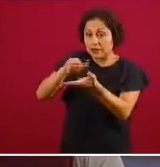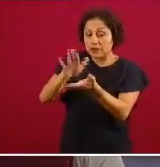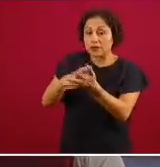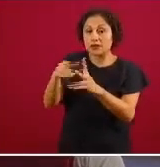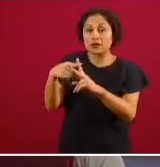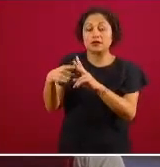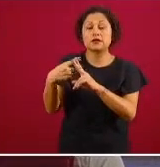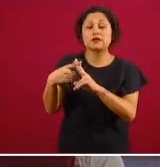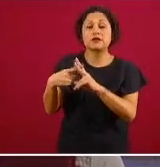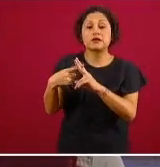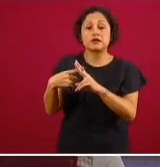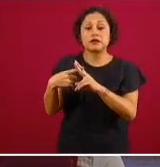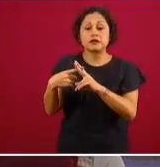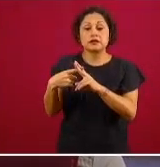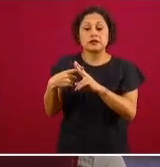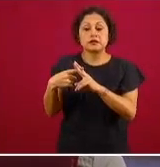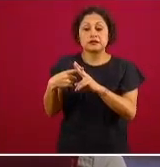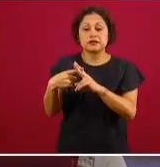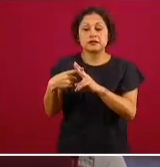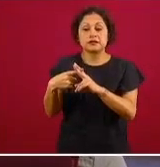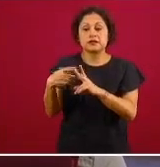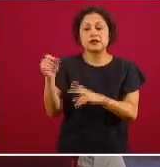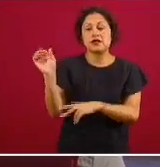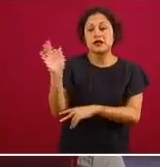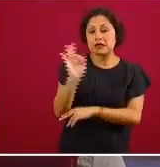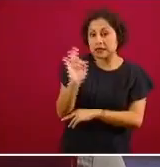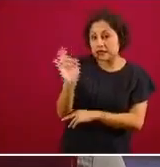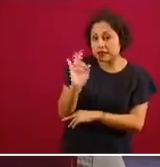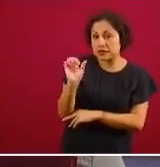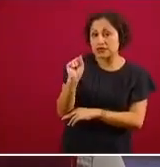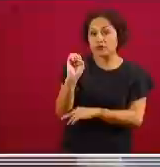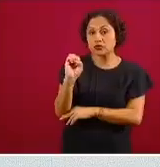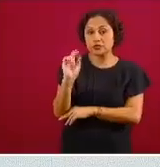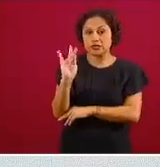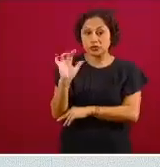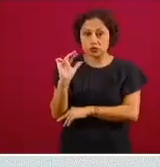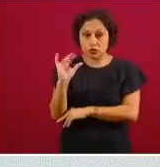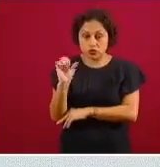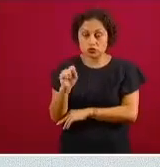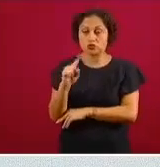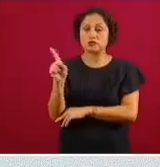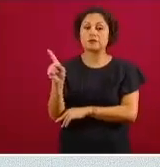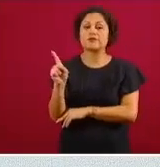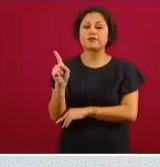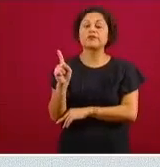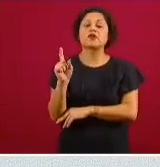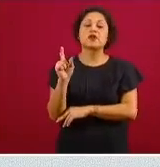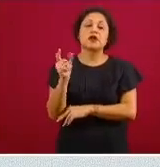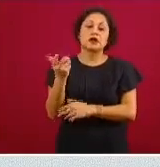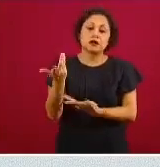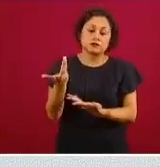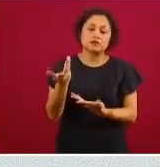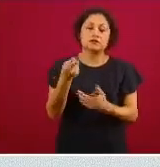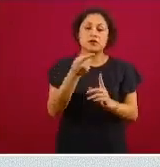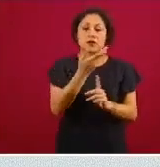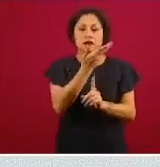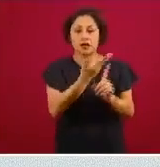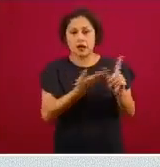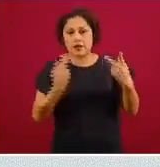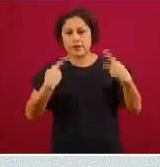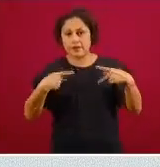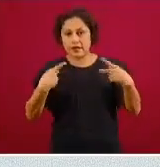o para descartar cuando la persona todavía está en el hospital aunque pocas